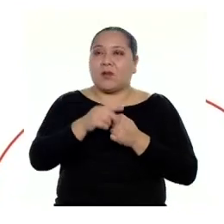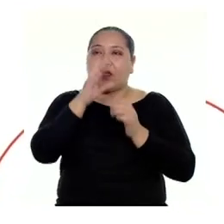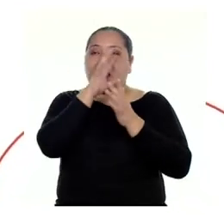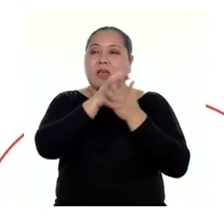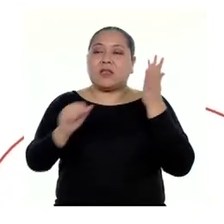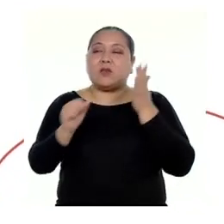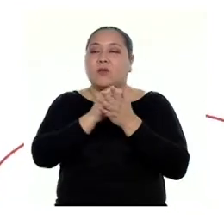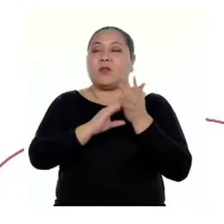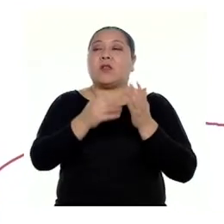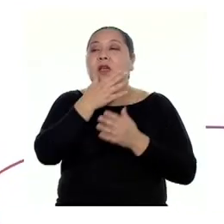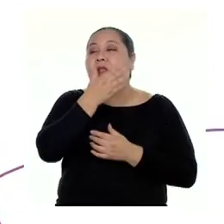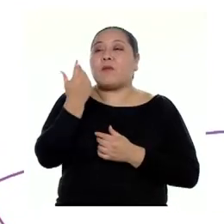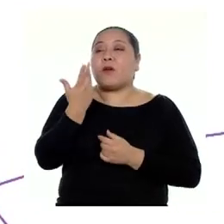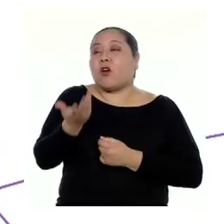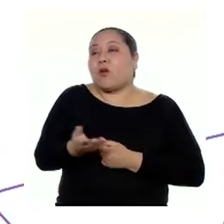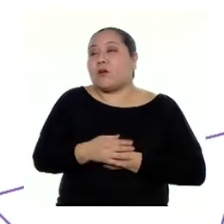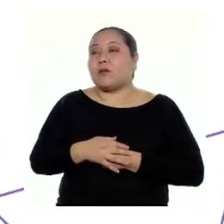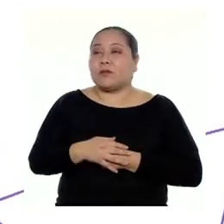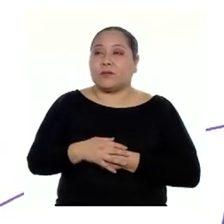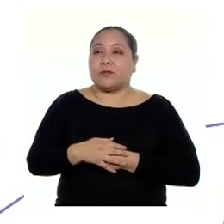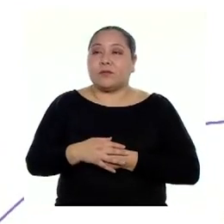descuento es la más económica?